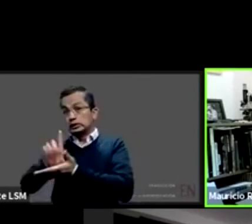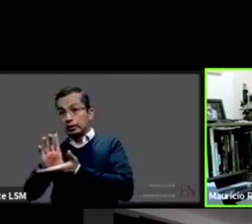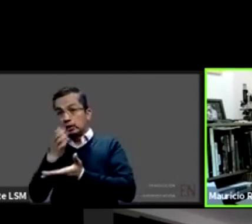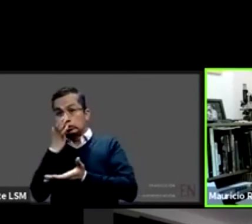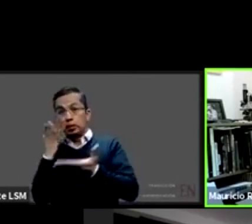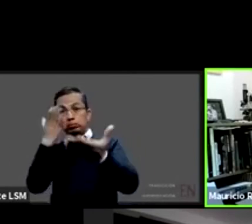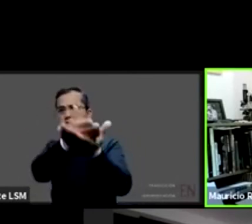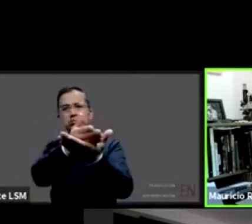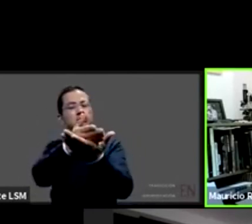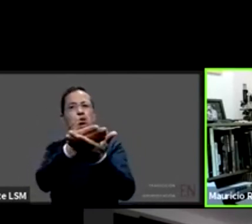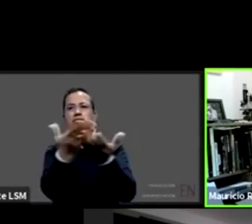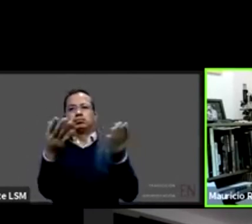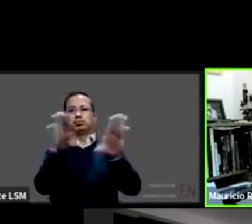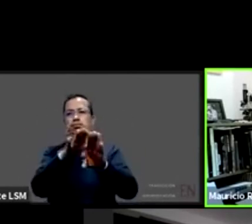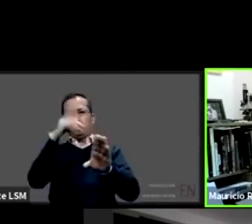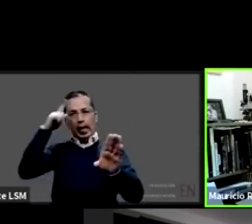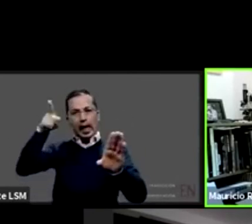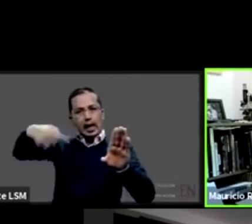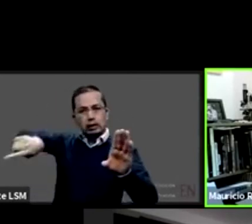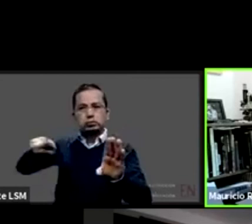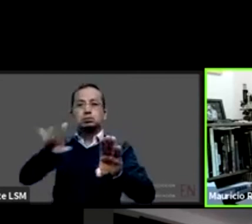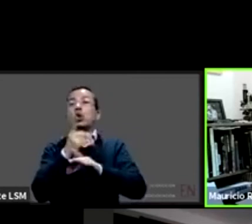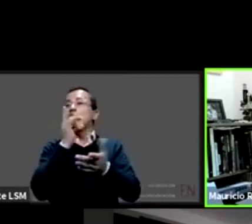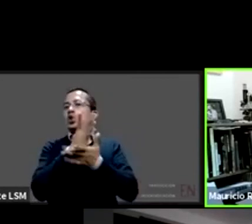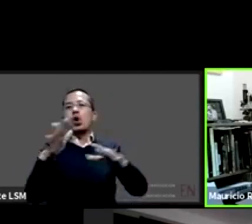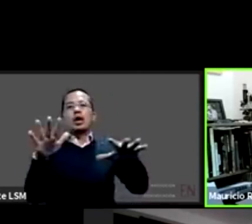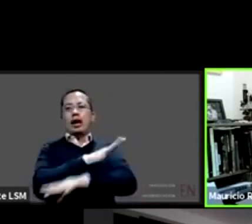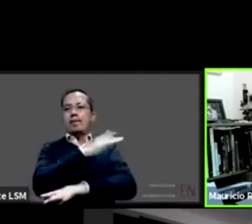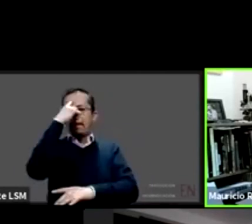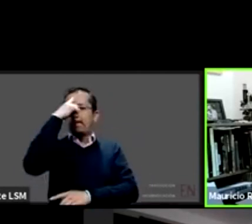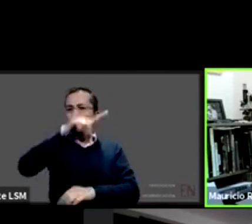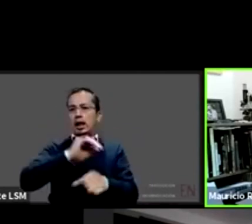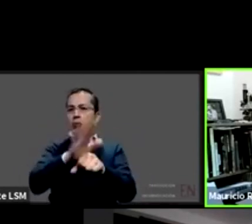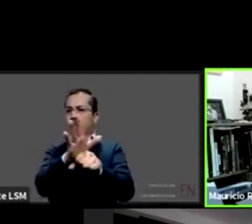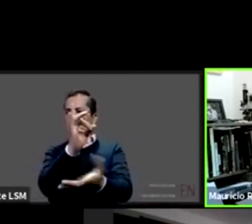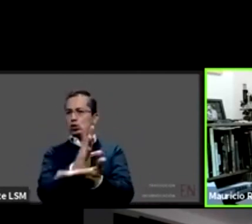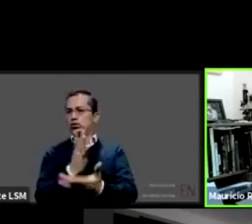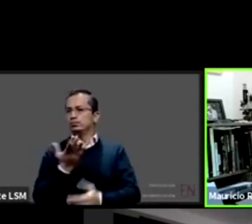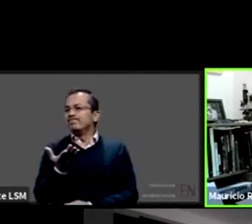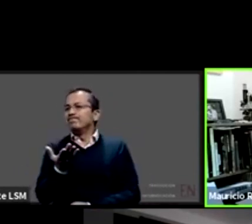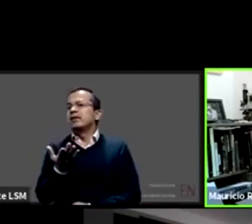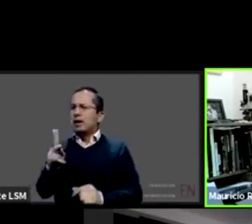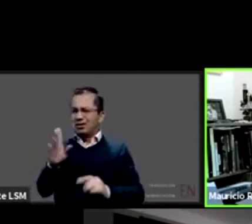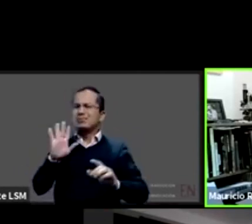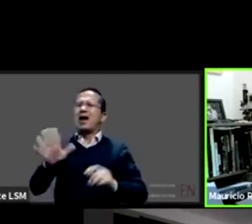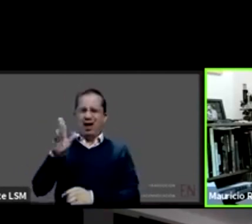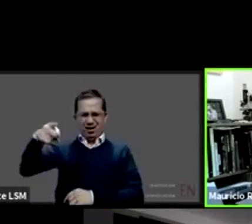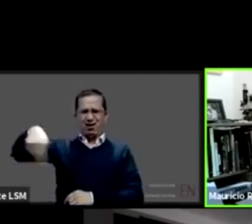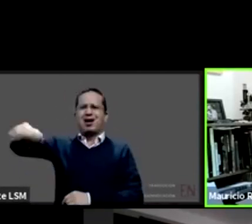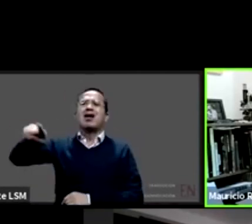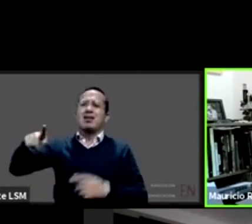cuando menos estar informados el personal sabe conocer sus poblaciones los